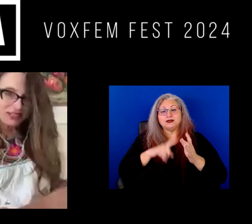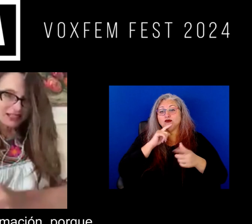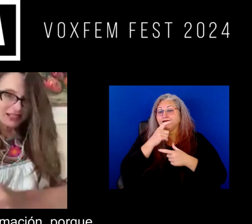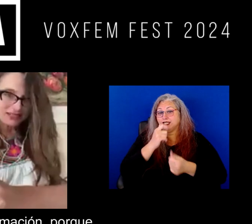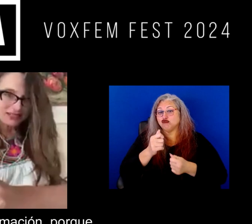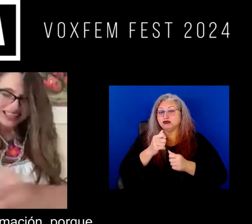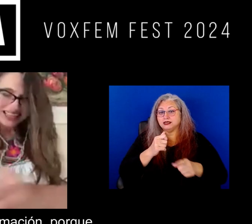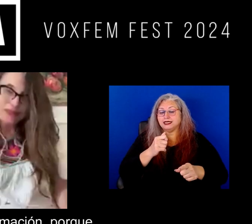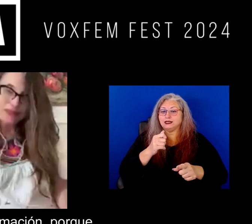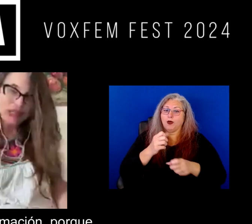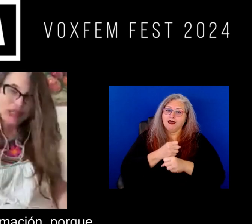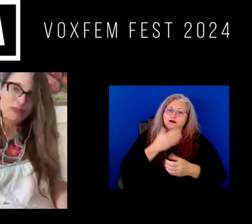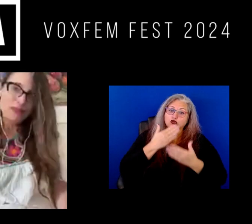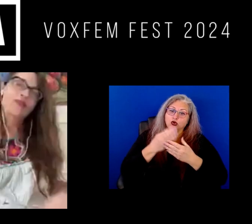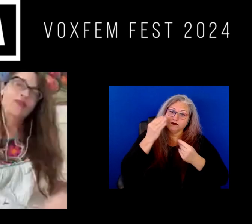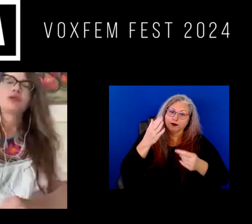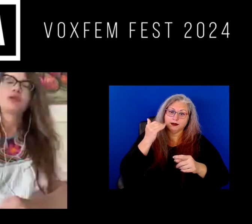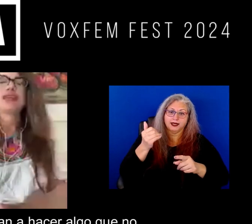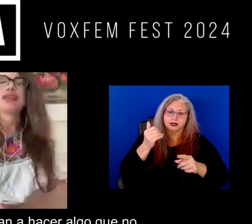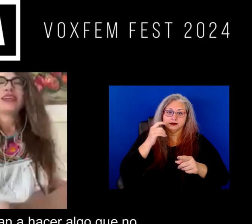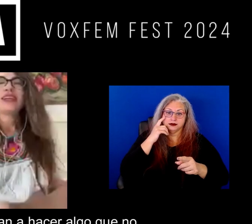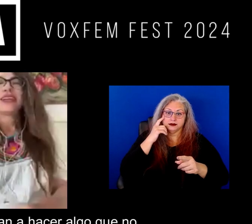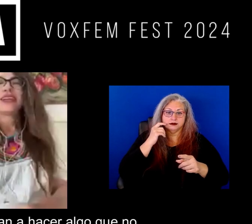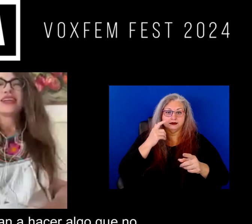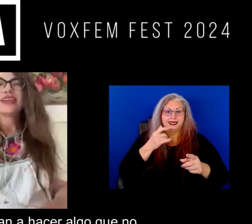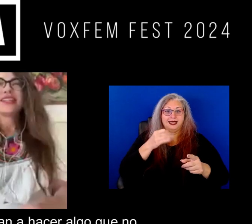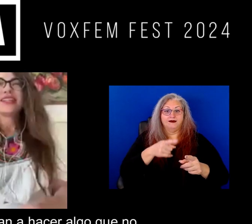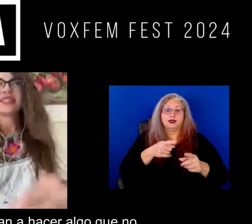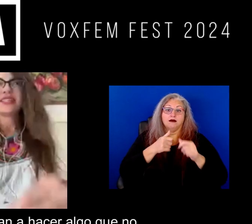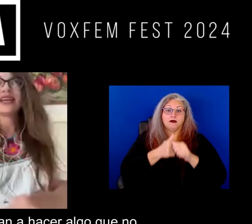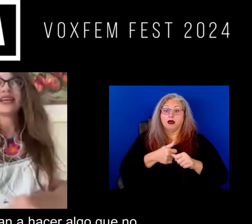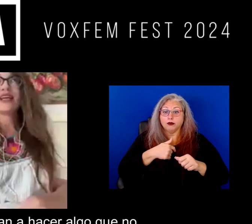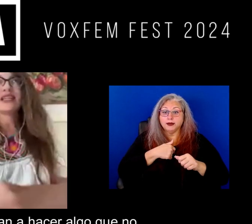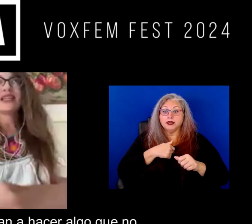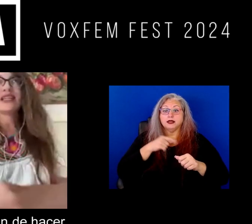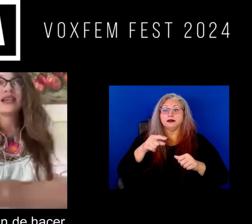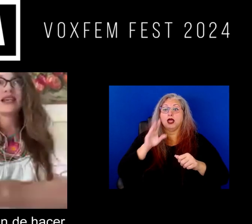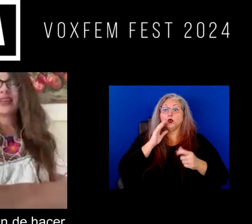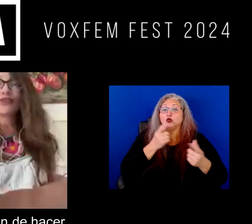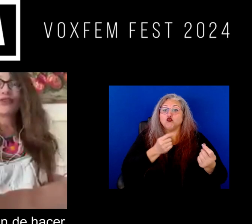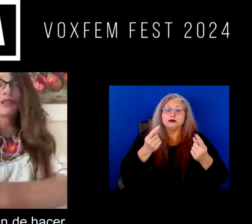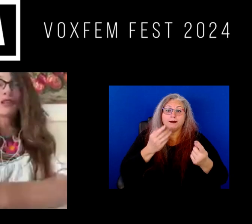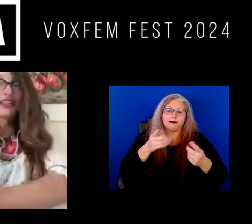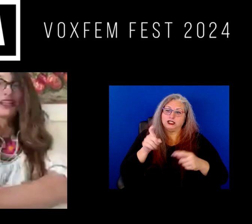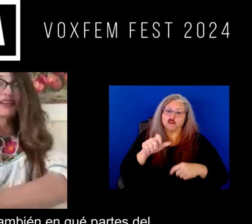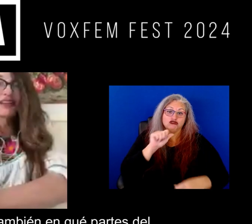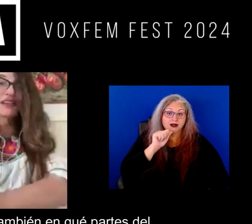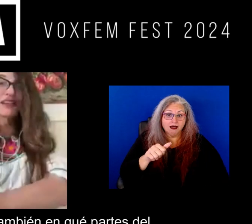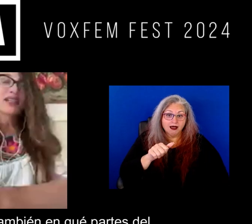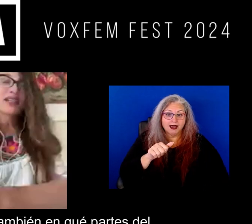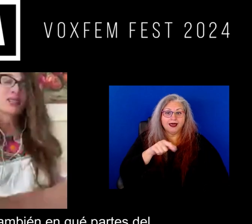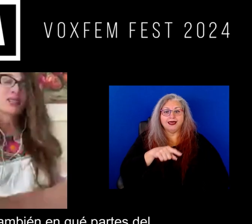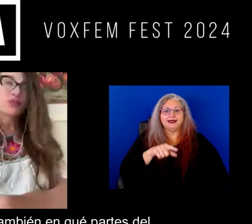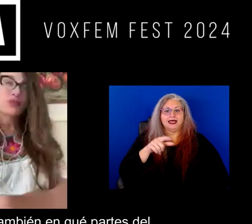interesante tener buena información porque si me siguen y si van a hacer algo que no deberían de hacer